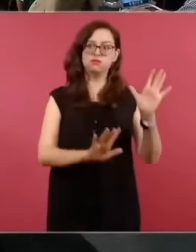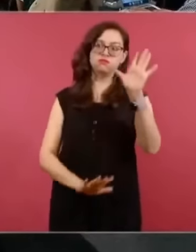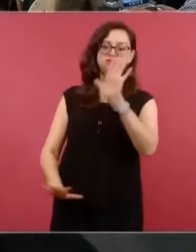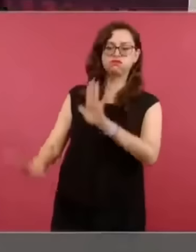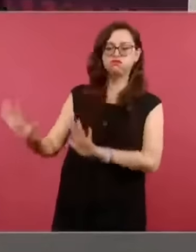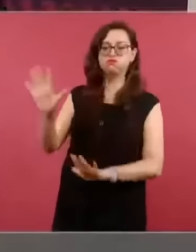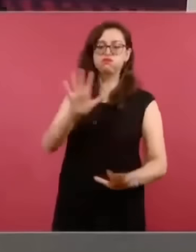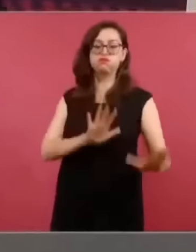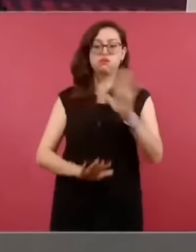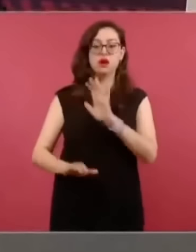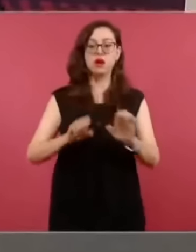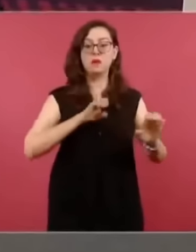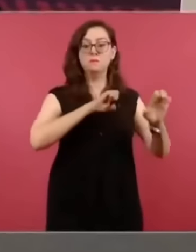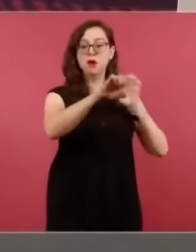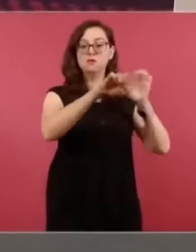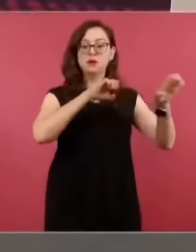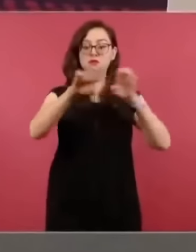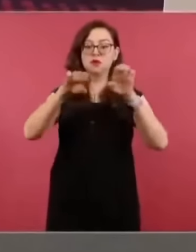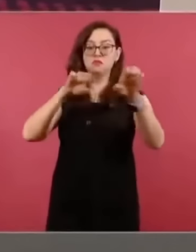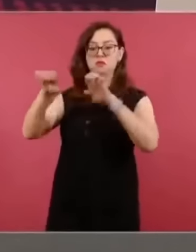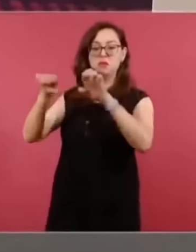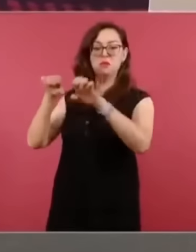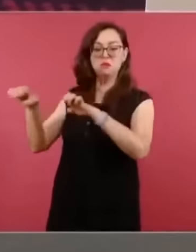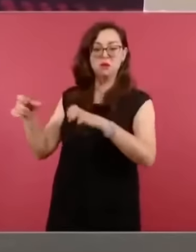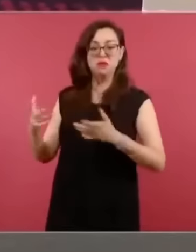entonces aquí aprovechamos para